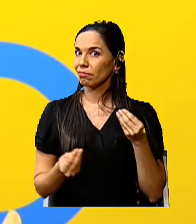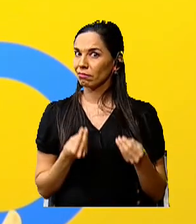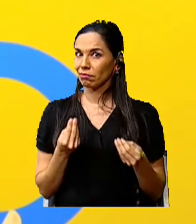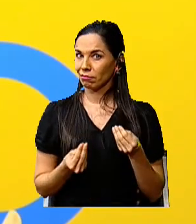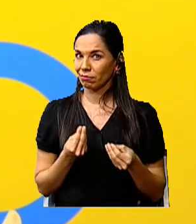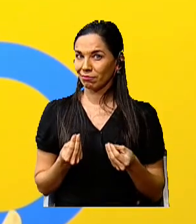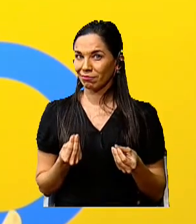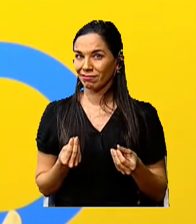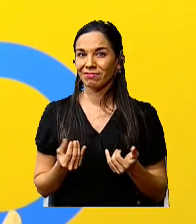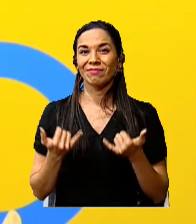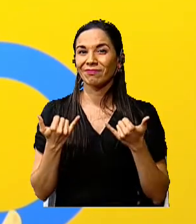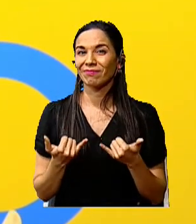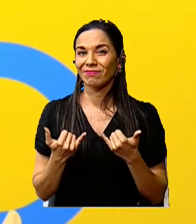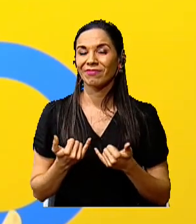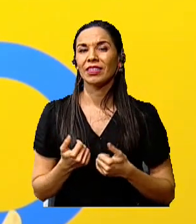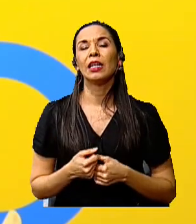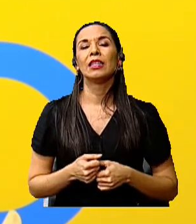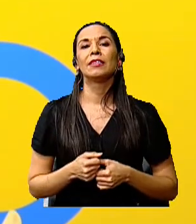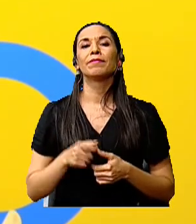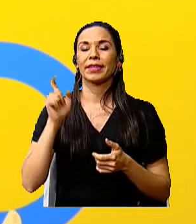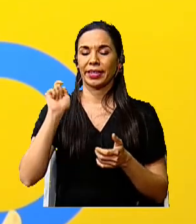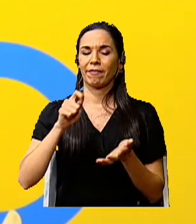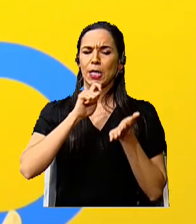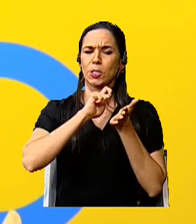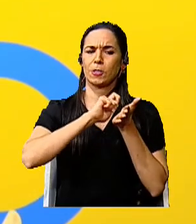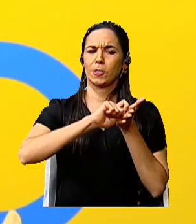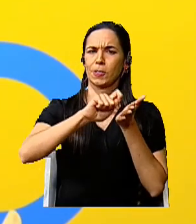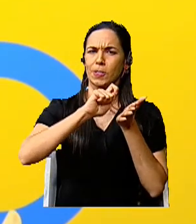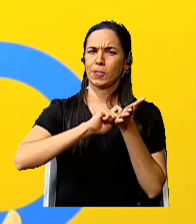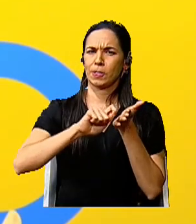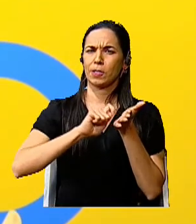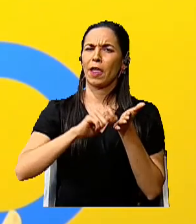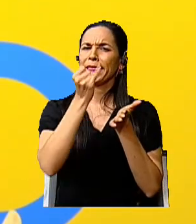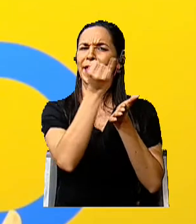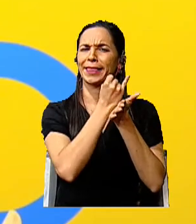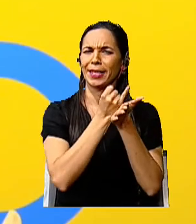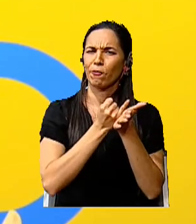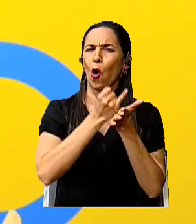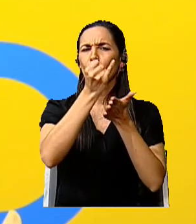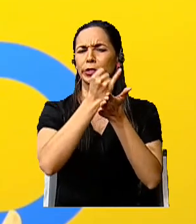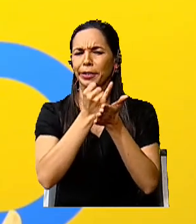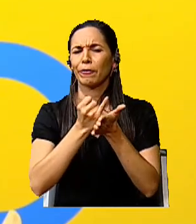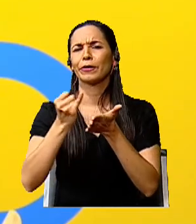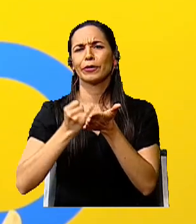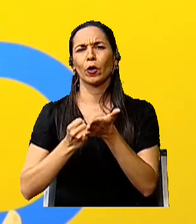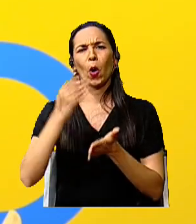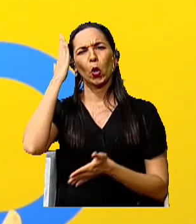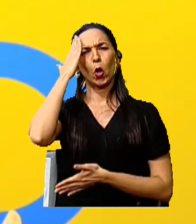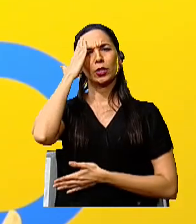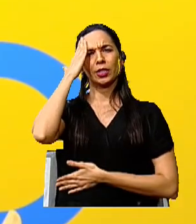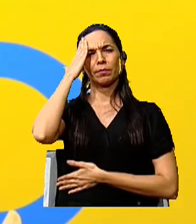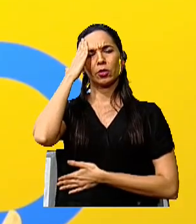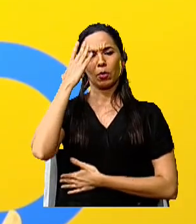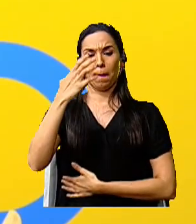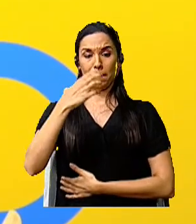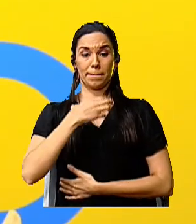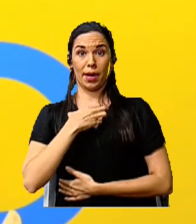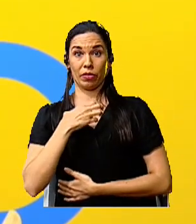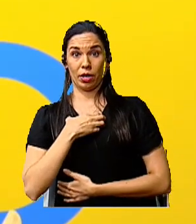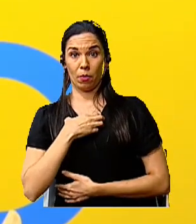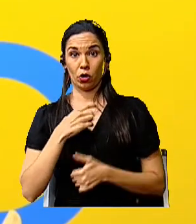hacer en esta evidencia? Vamos a escribir y a representar por medio de dibujos esos conceptos. Patrimonio,